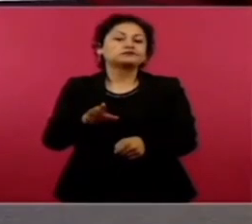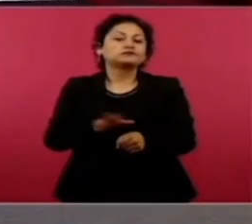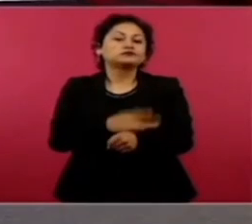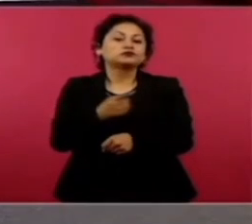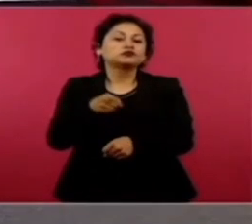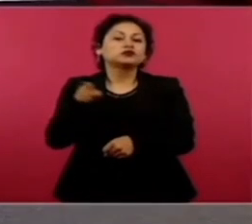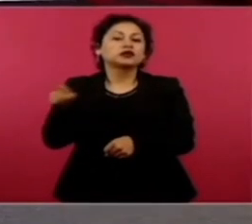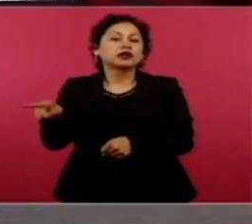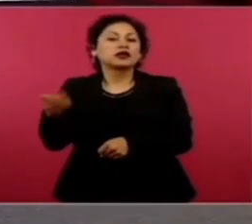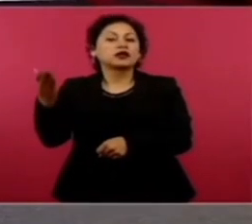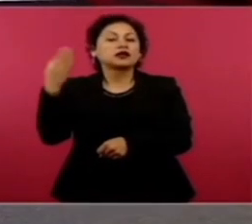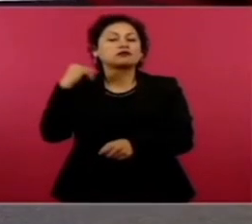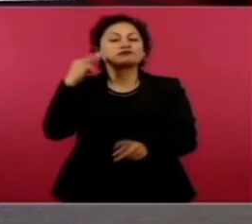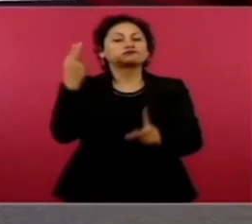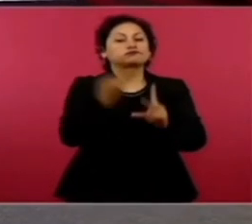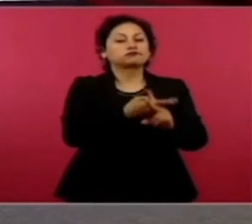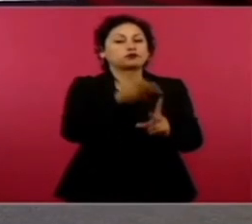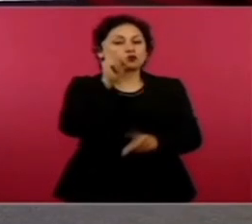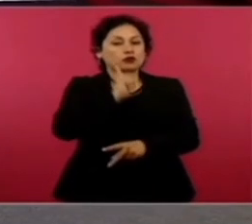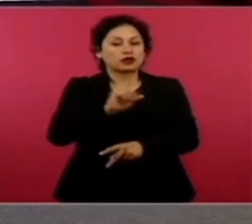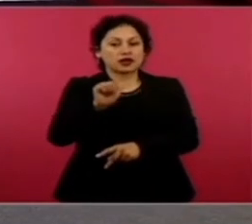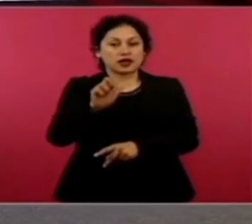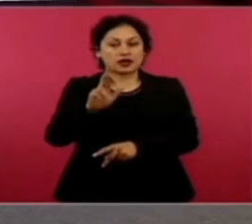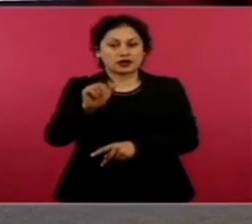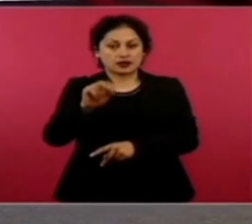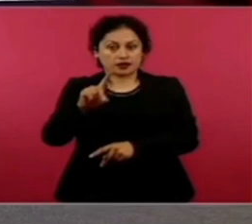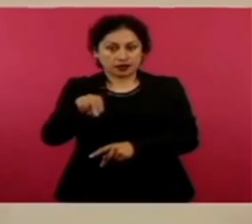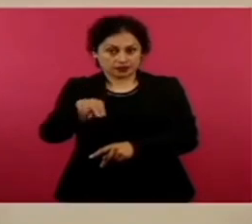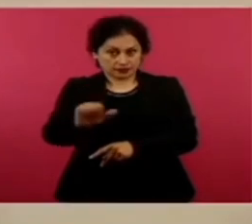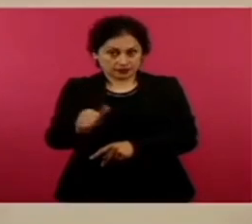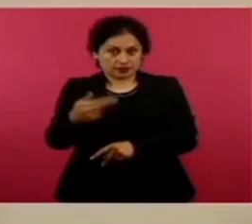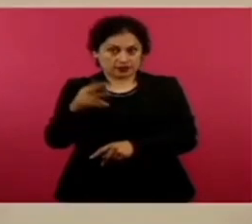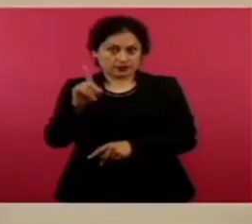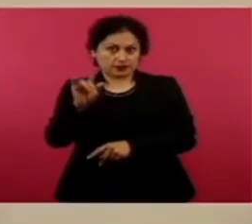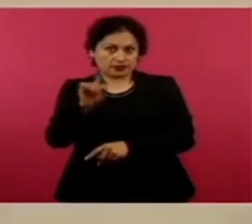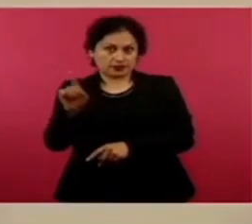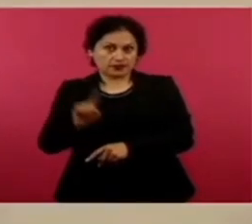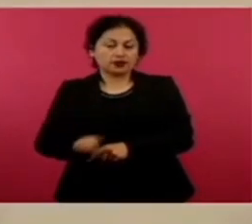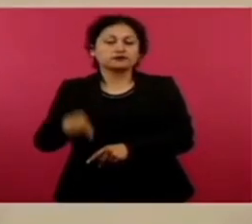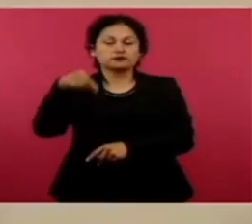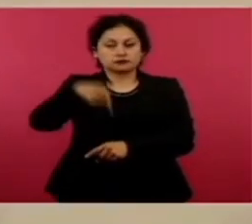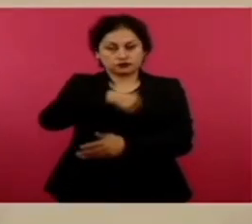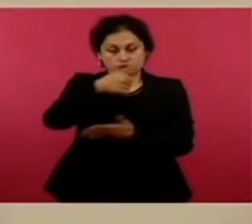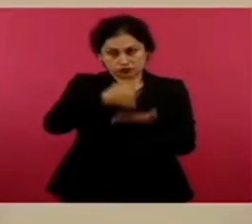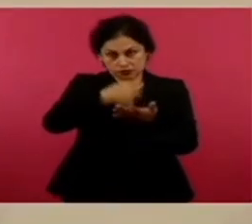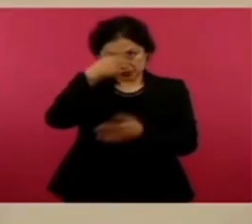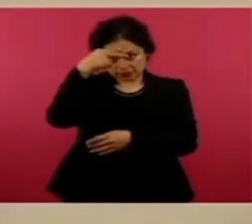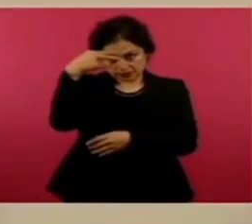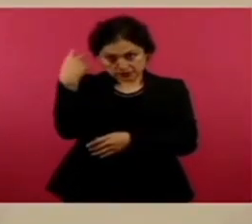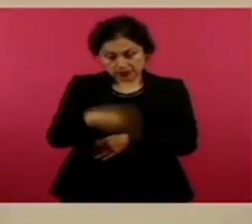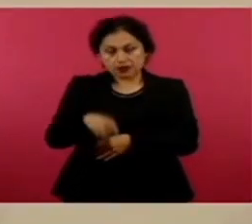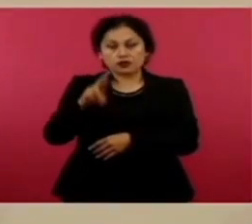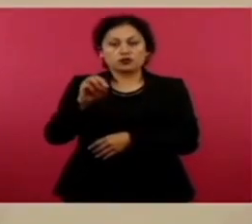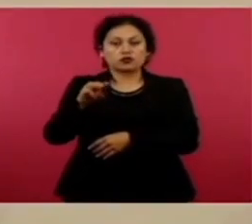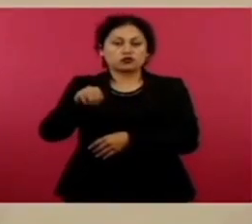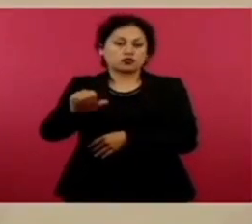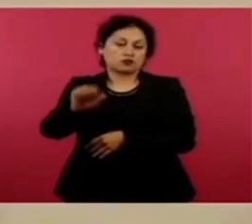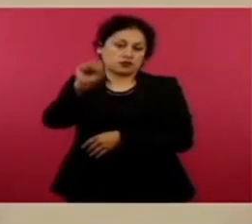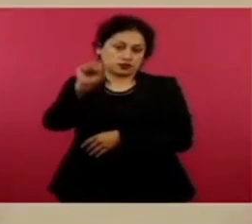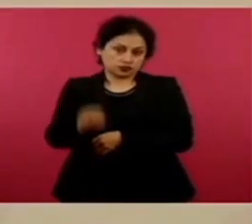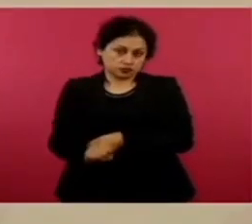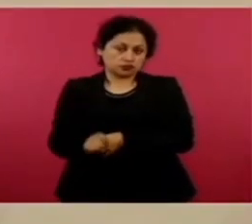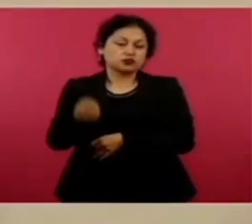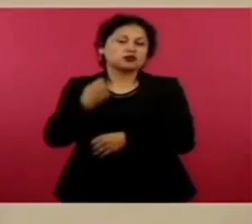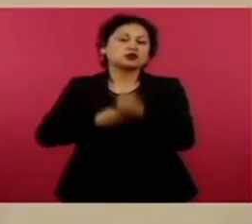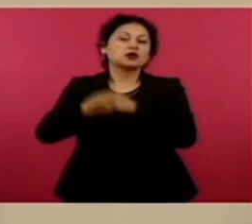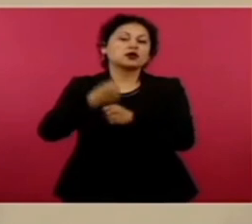un salón de eventos en Ojuelos, colonia Jalisco. Esto tuvo lugar el 30 de enero del